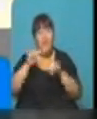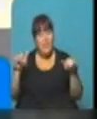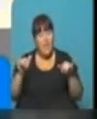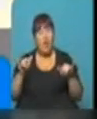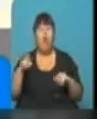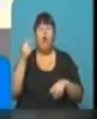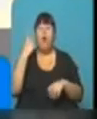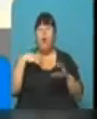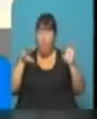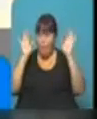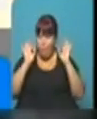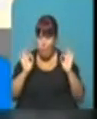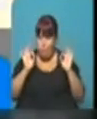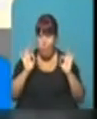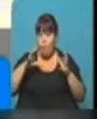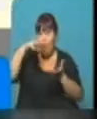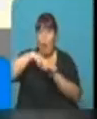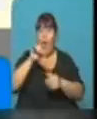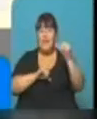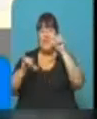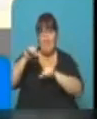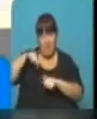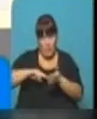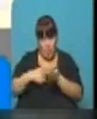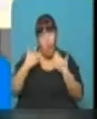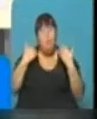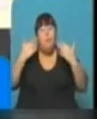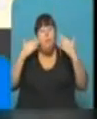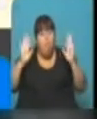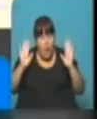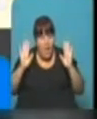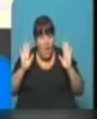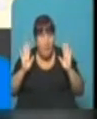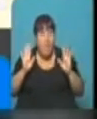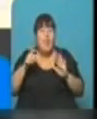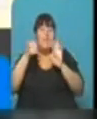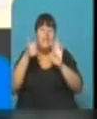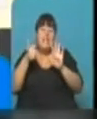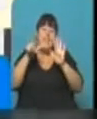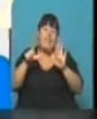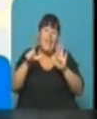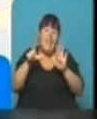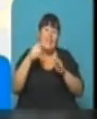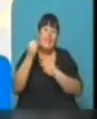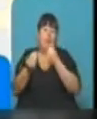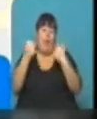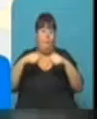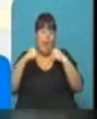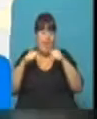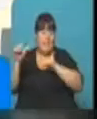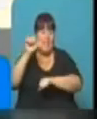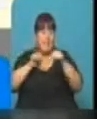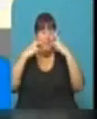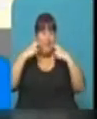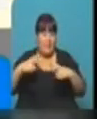vez concluido el polo científico aquí de nuestra ciudad, podríamos contar con seis o siete pasantes de científicos de